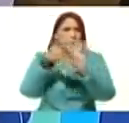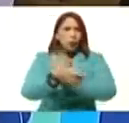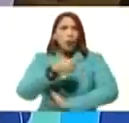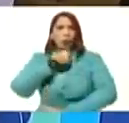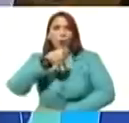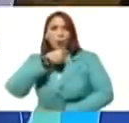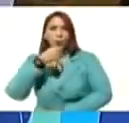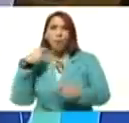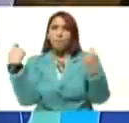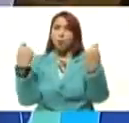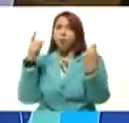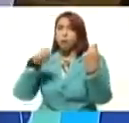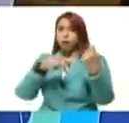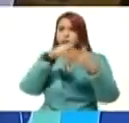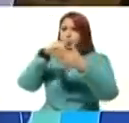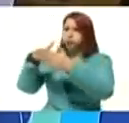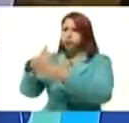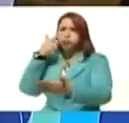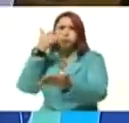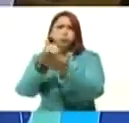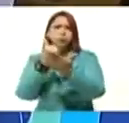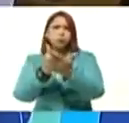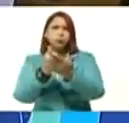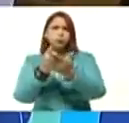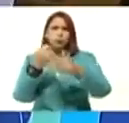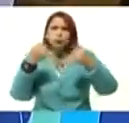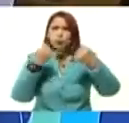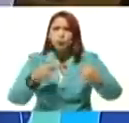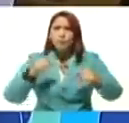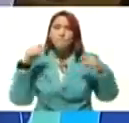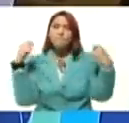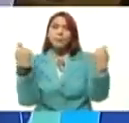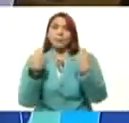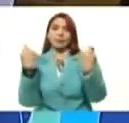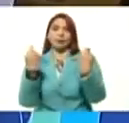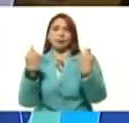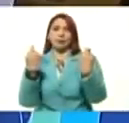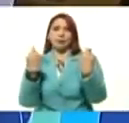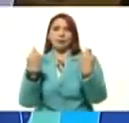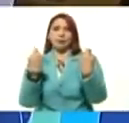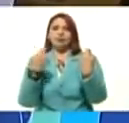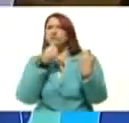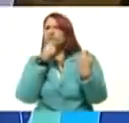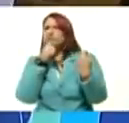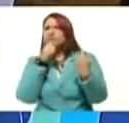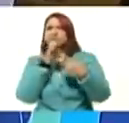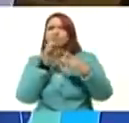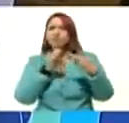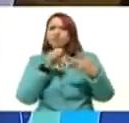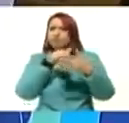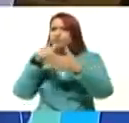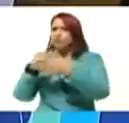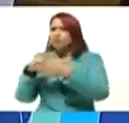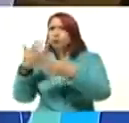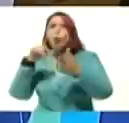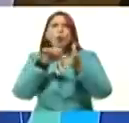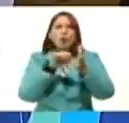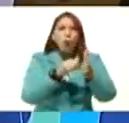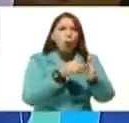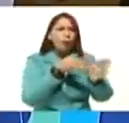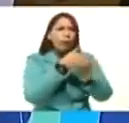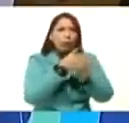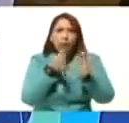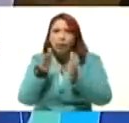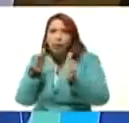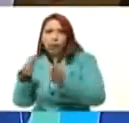pública, corrientes de votación, líneas principales de campaña, la estrategia electoral, por dónde meterse, qué